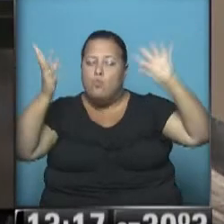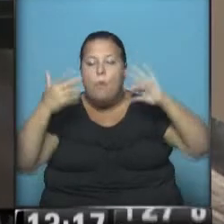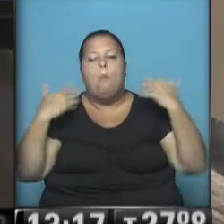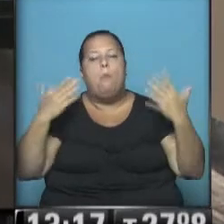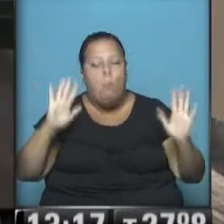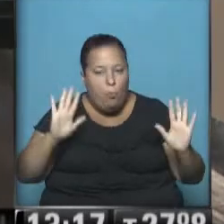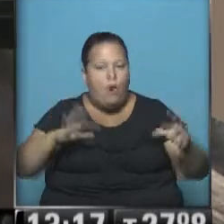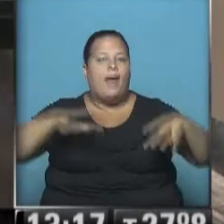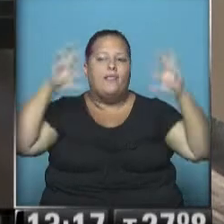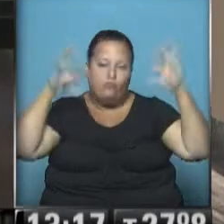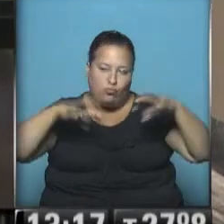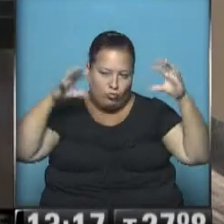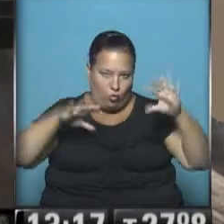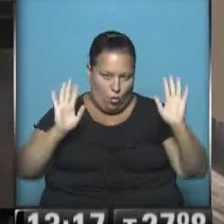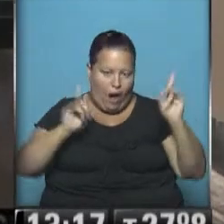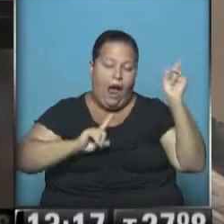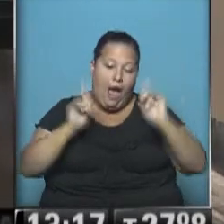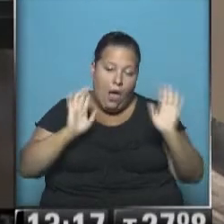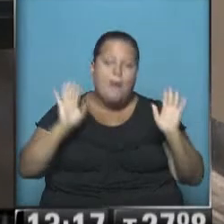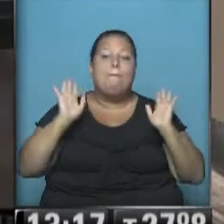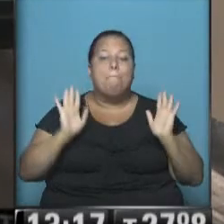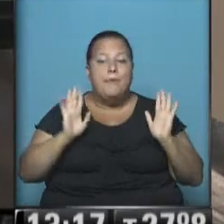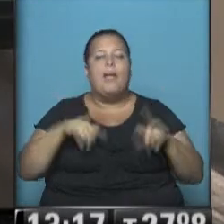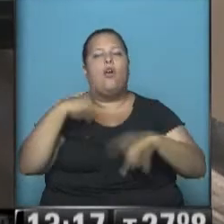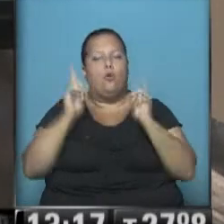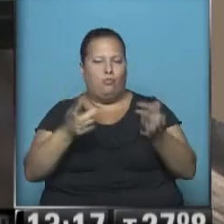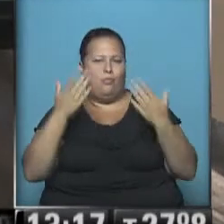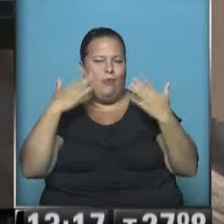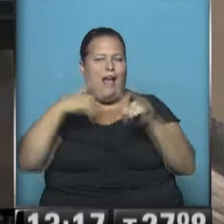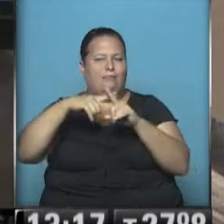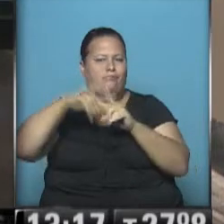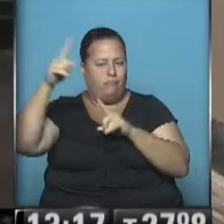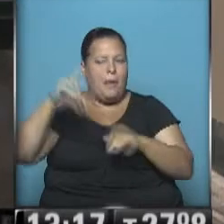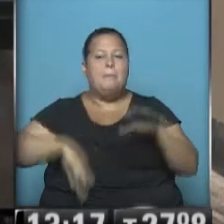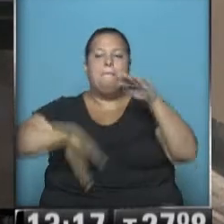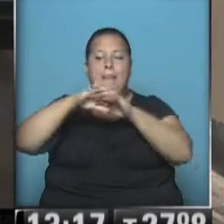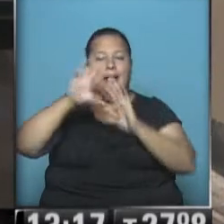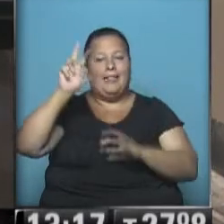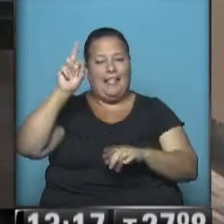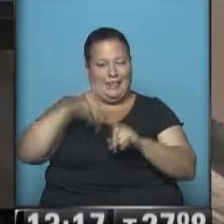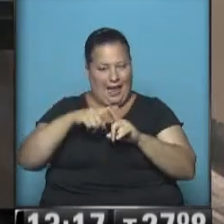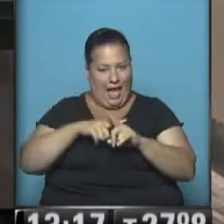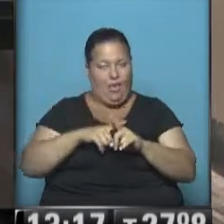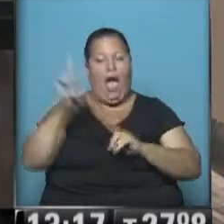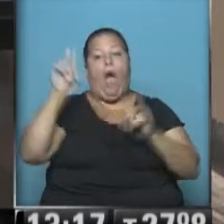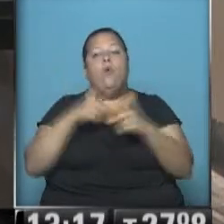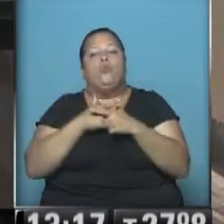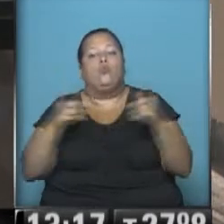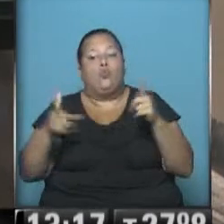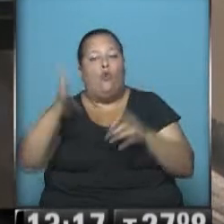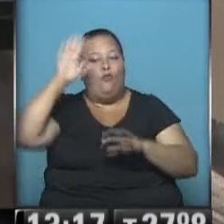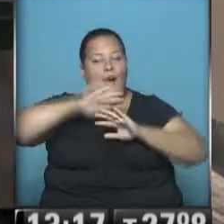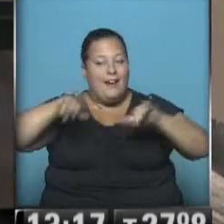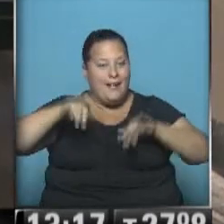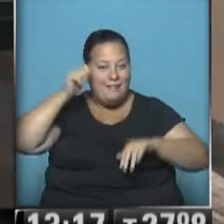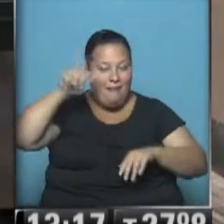descartar la posibilidad ya de algunas precipitaciones, pero con la continuidad de elevadas temperaturas máximas de 30 grados. Y aquellos afortunados que están en la